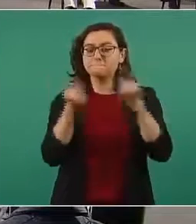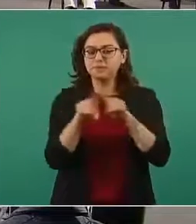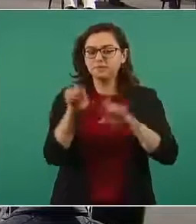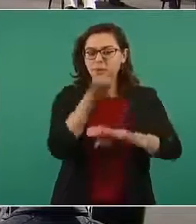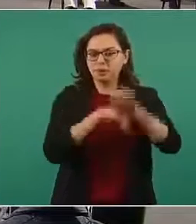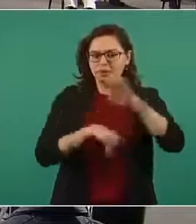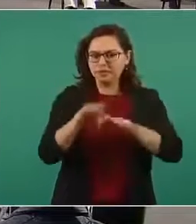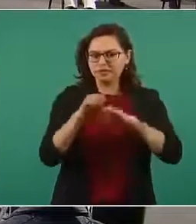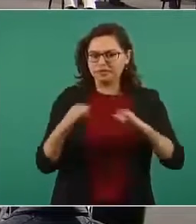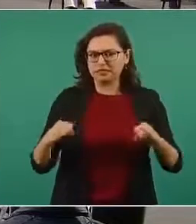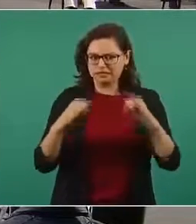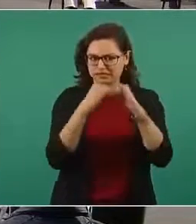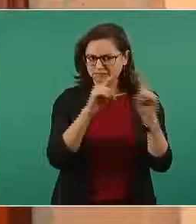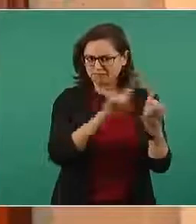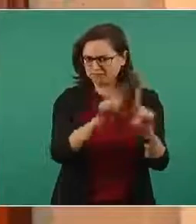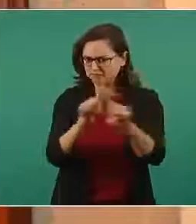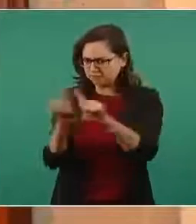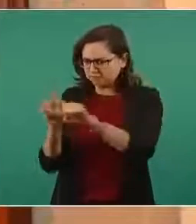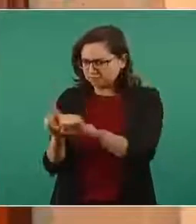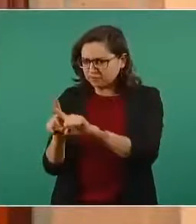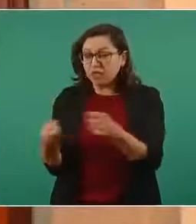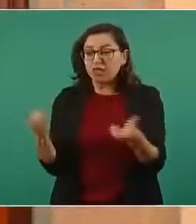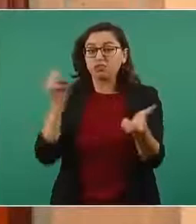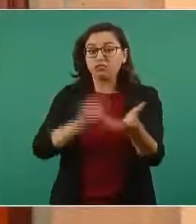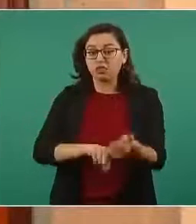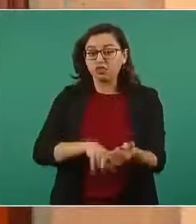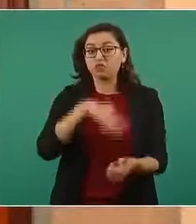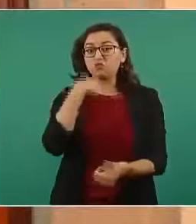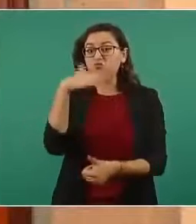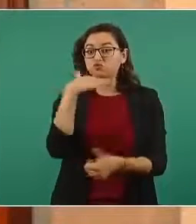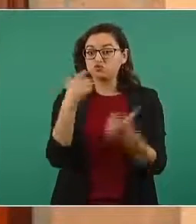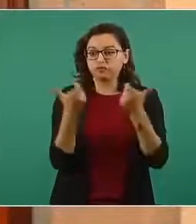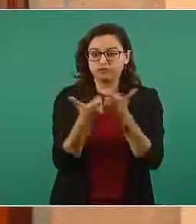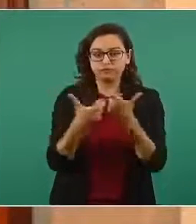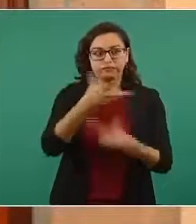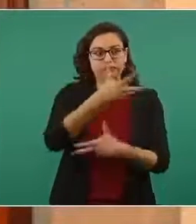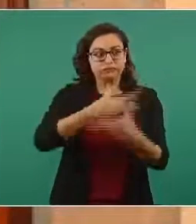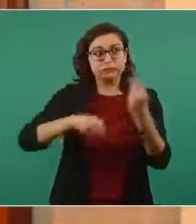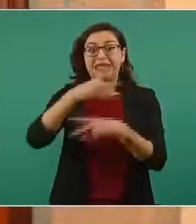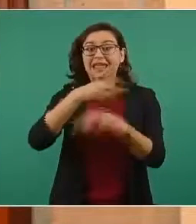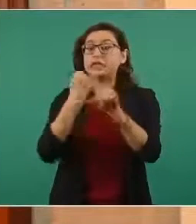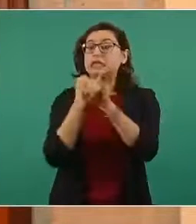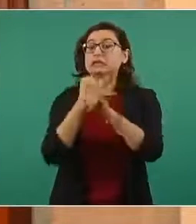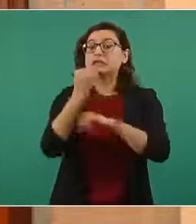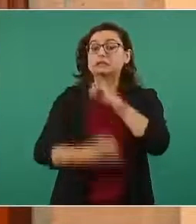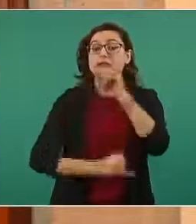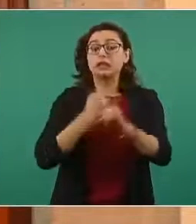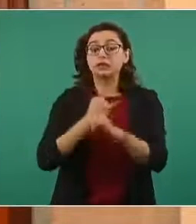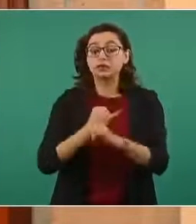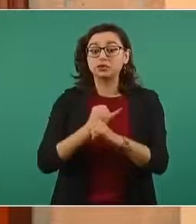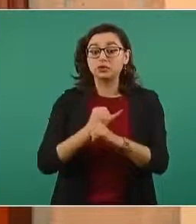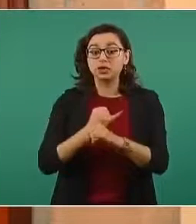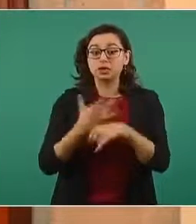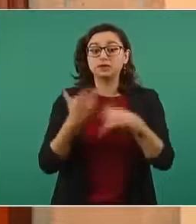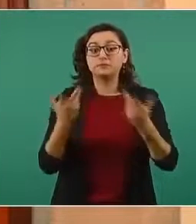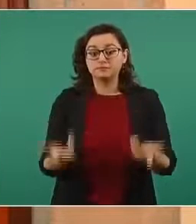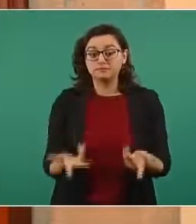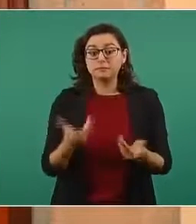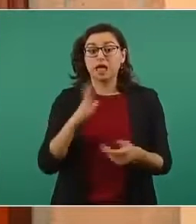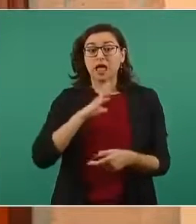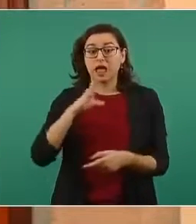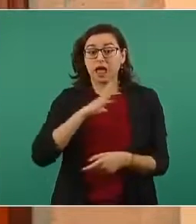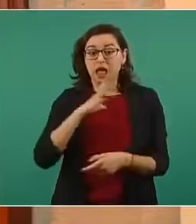los cuales se cree que están involucrados en el lavado internacional de activos, se han identificado operaciones